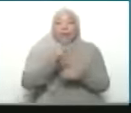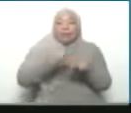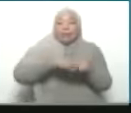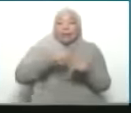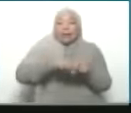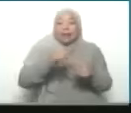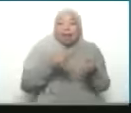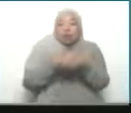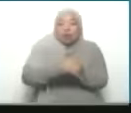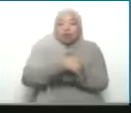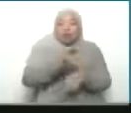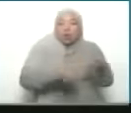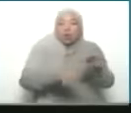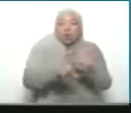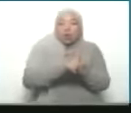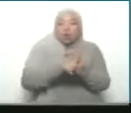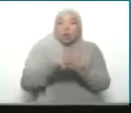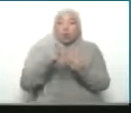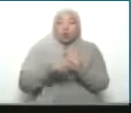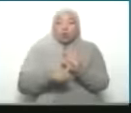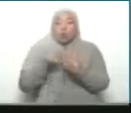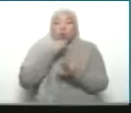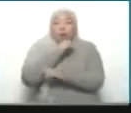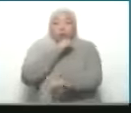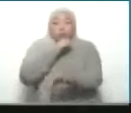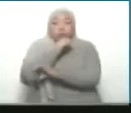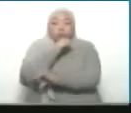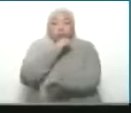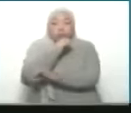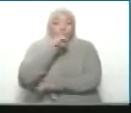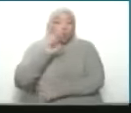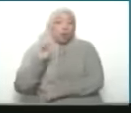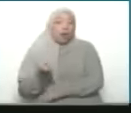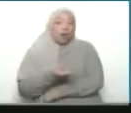corrupción espantosa en Ucrania, brutal y total,